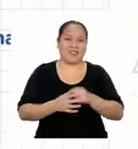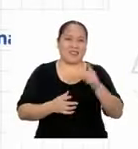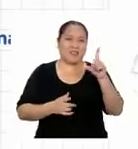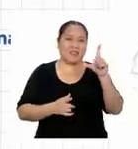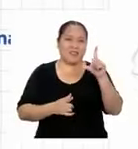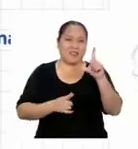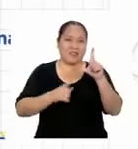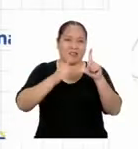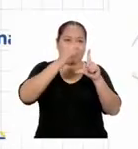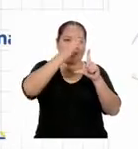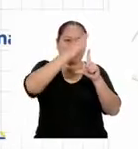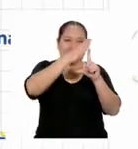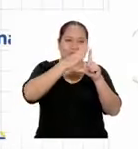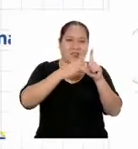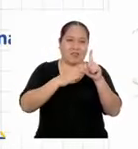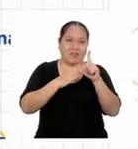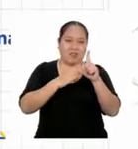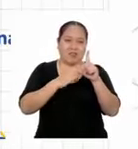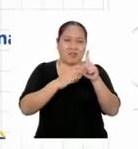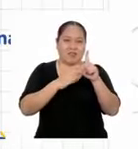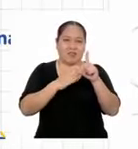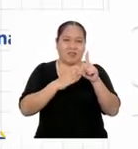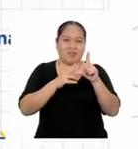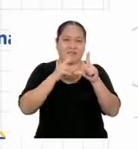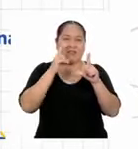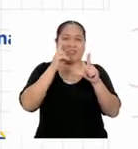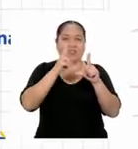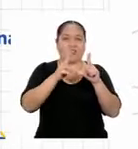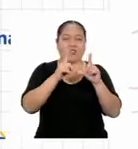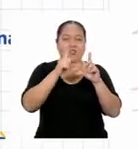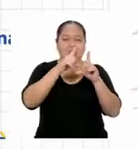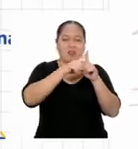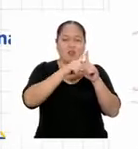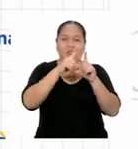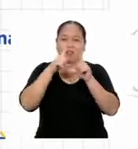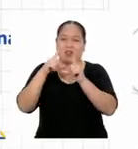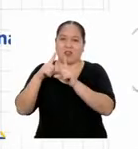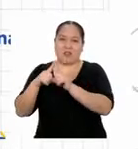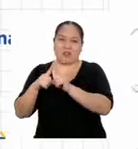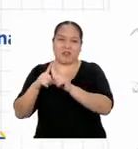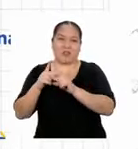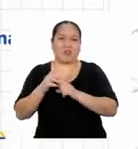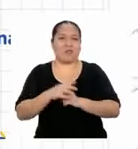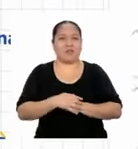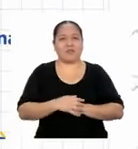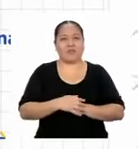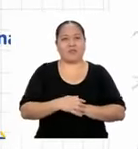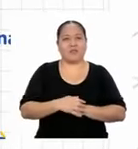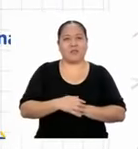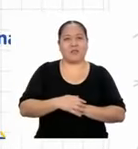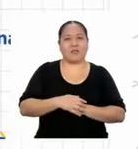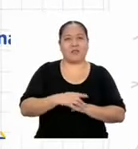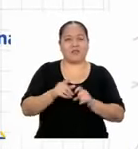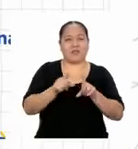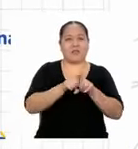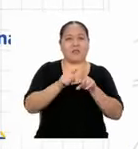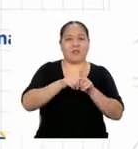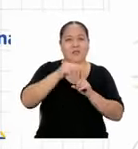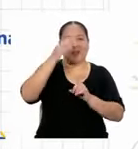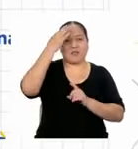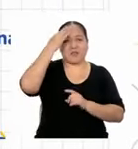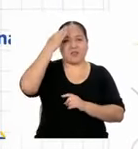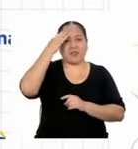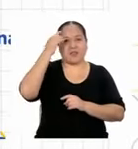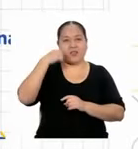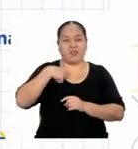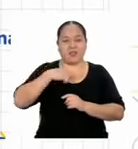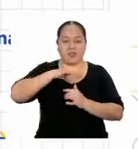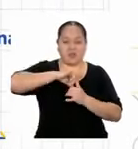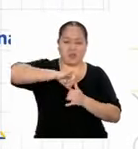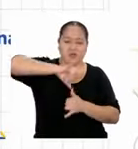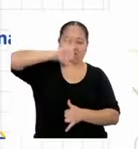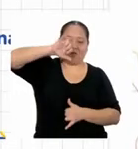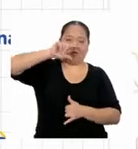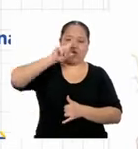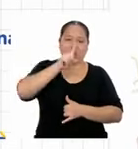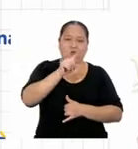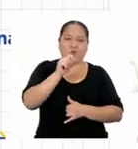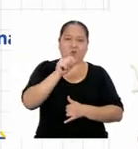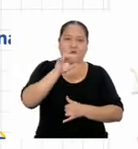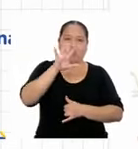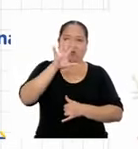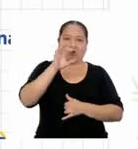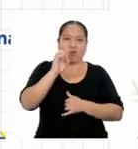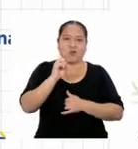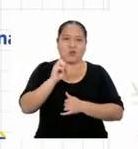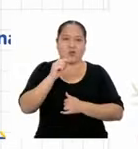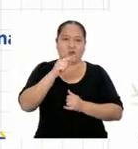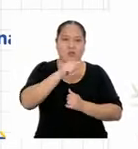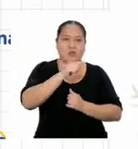así. Aquí veo que existen dos triángulos rectángulos. También sé que yo mido un metro cincuenta y lo que tengo que